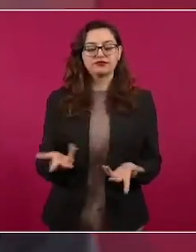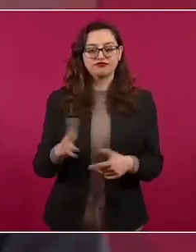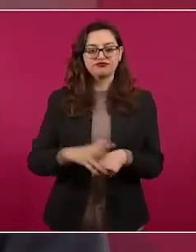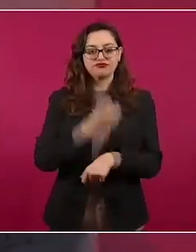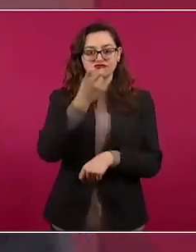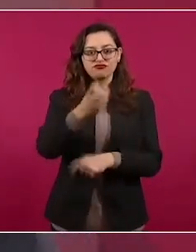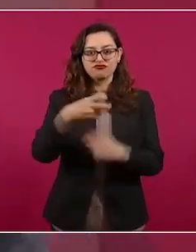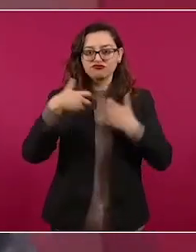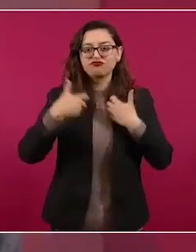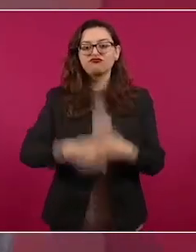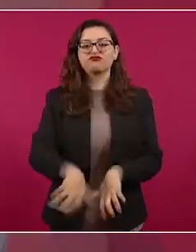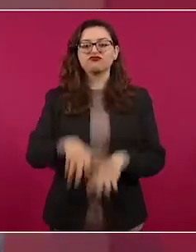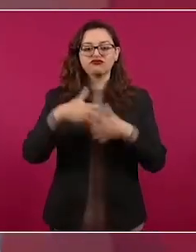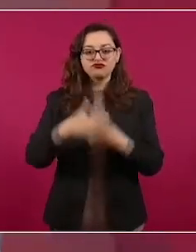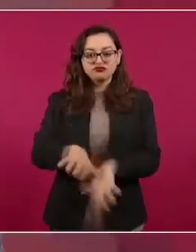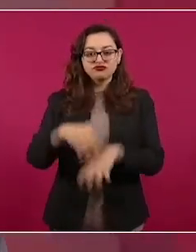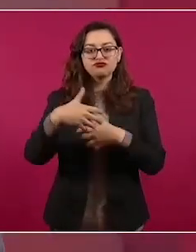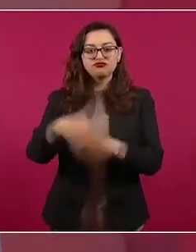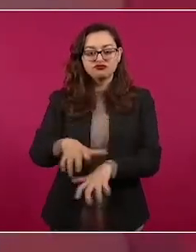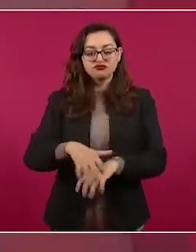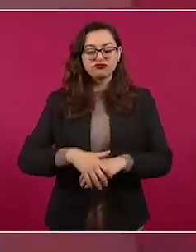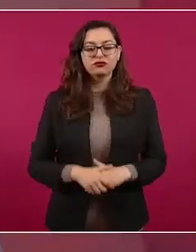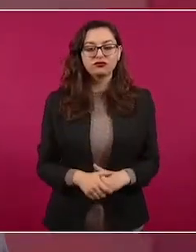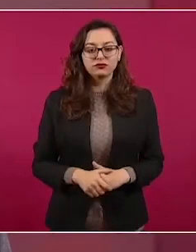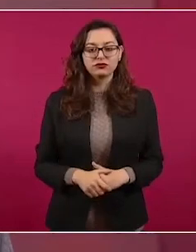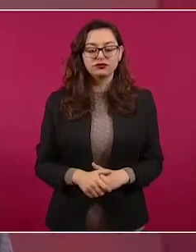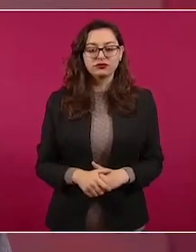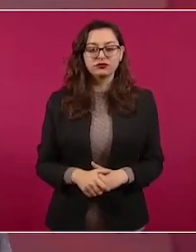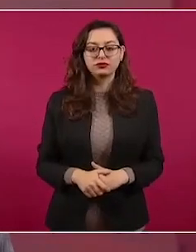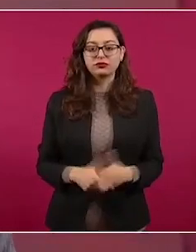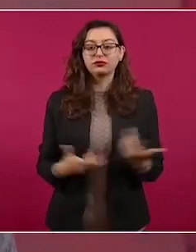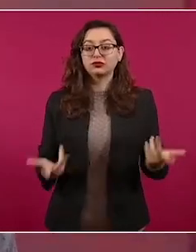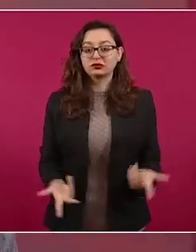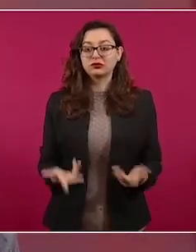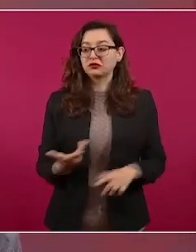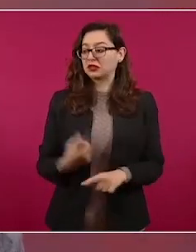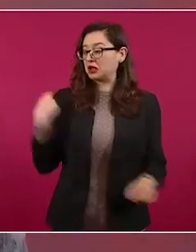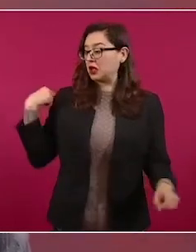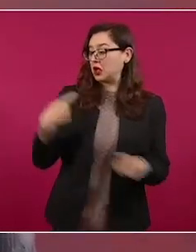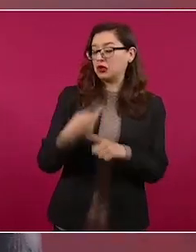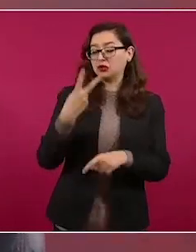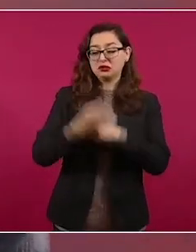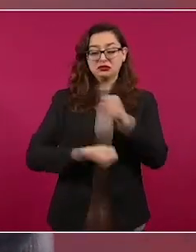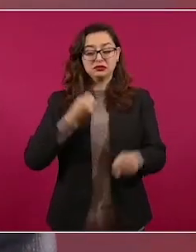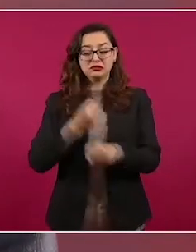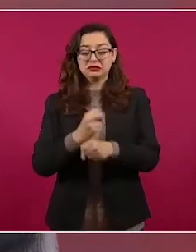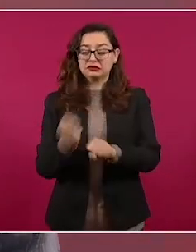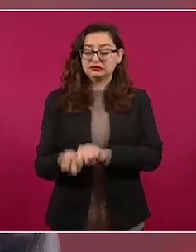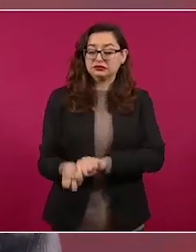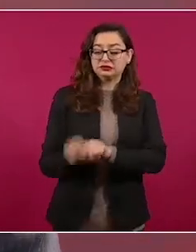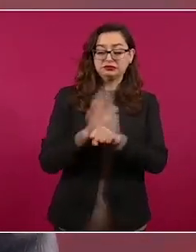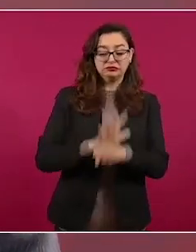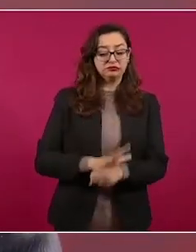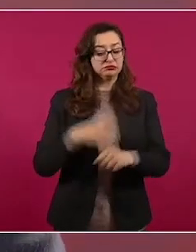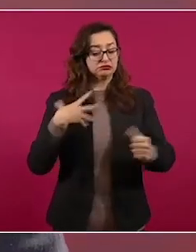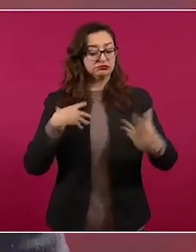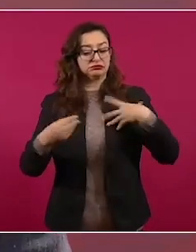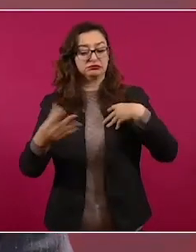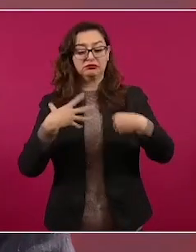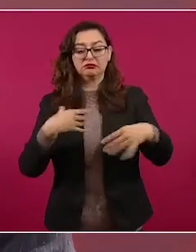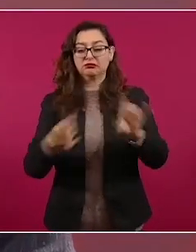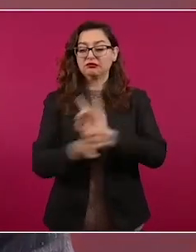es para decir que a pesar de la pandemia y de otras